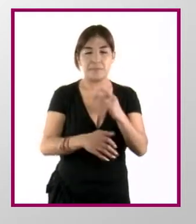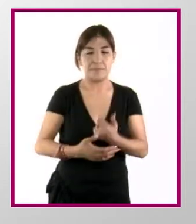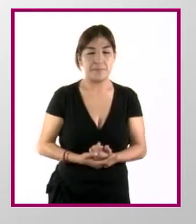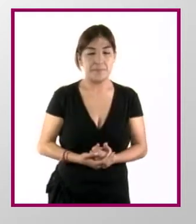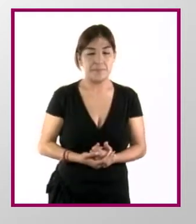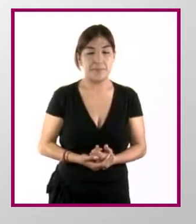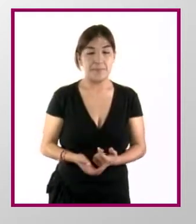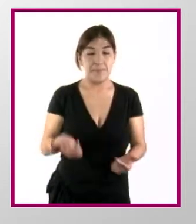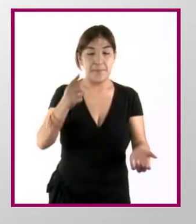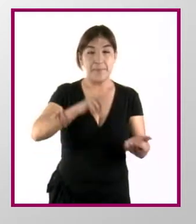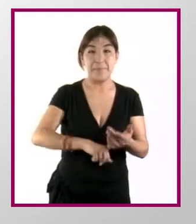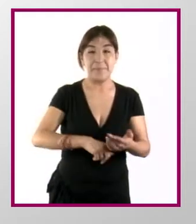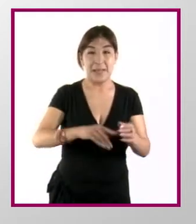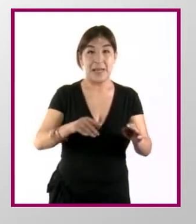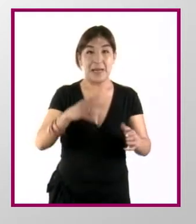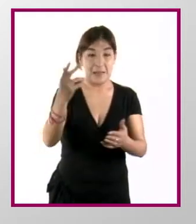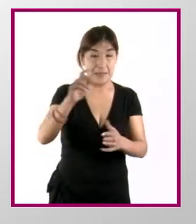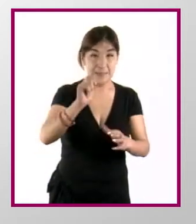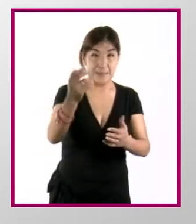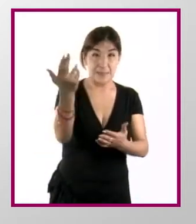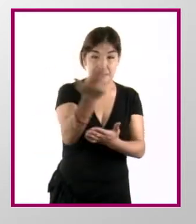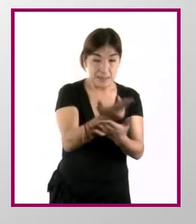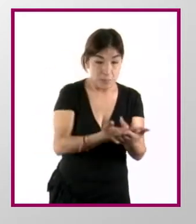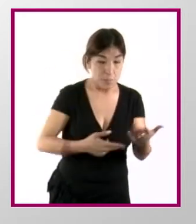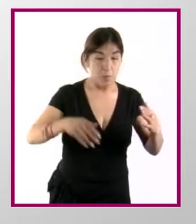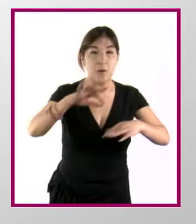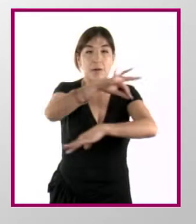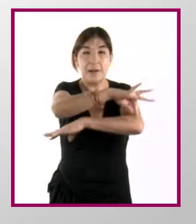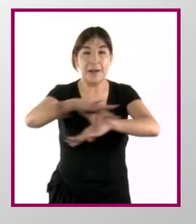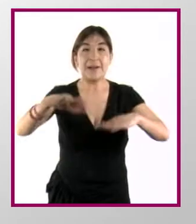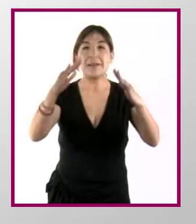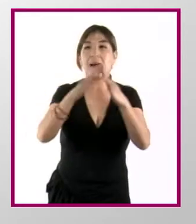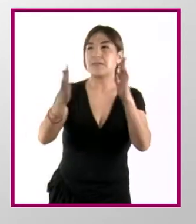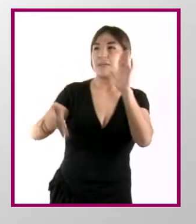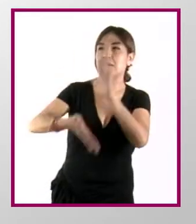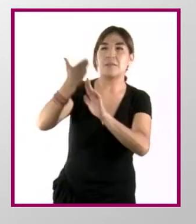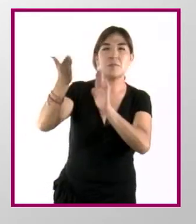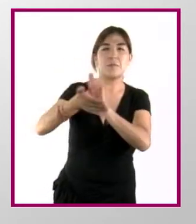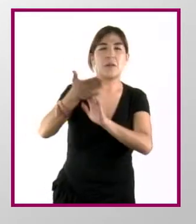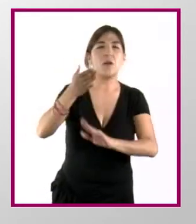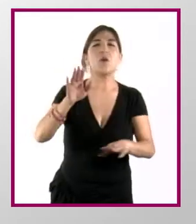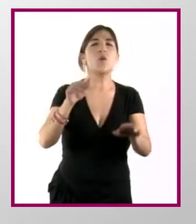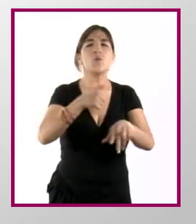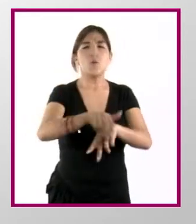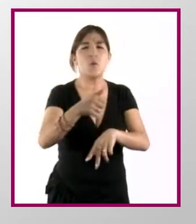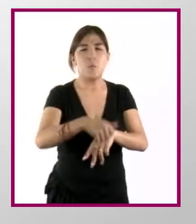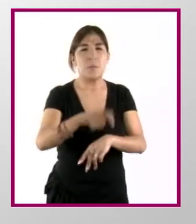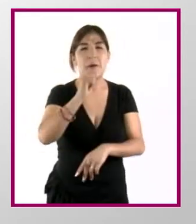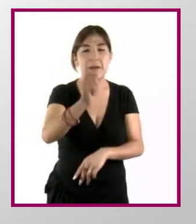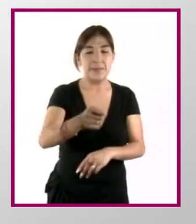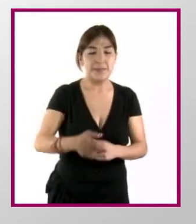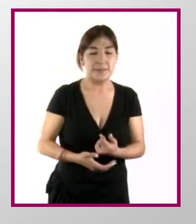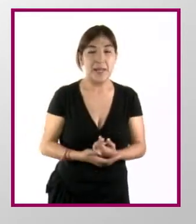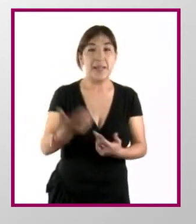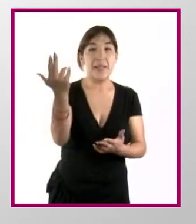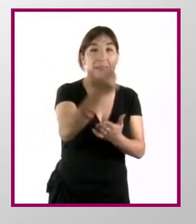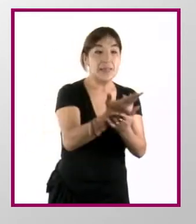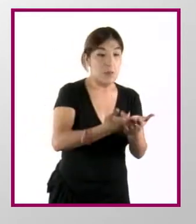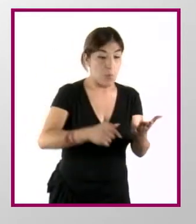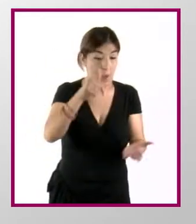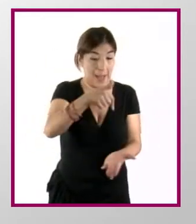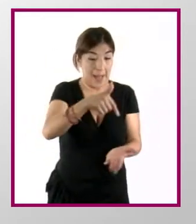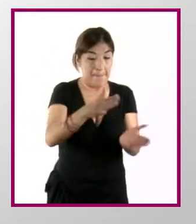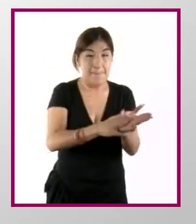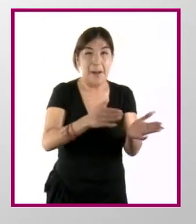entre un plano y la casa que se va a construir. El primer número de esta proporción o relación se refiere al dibujo en el papel.